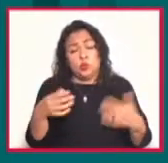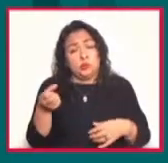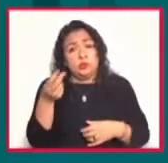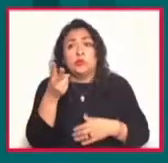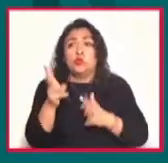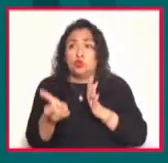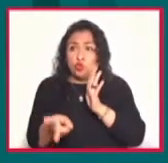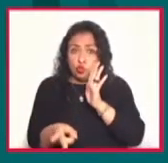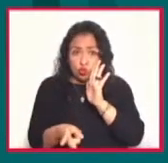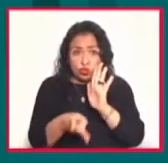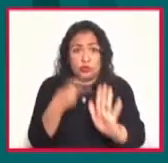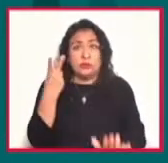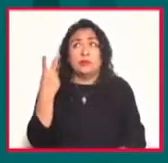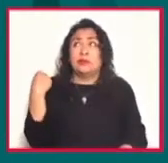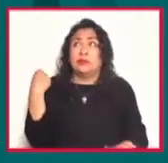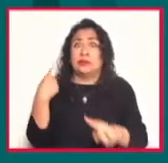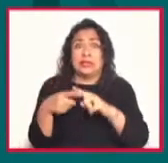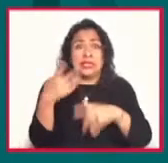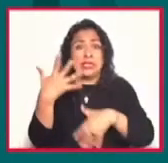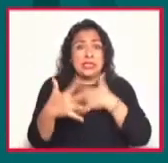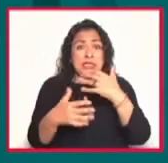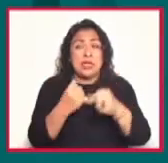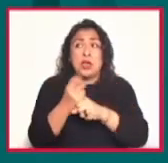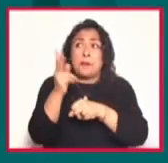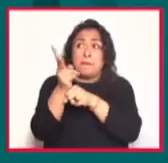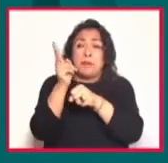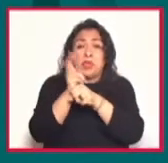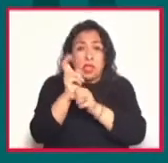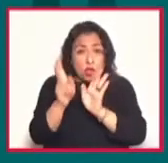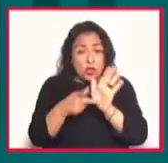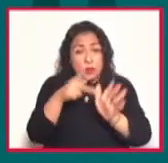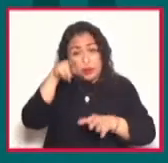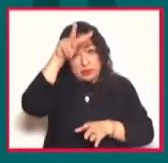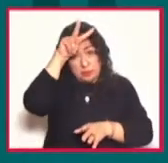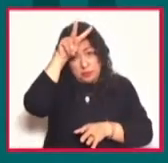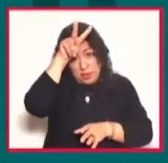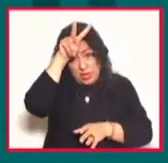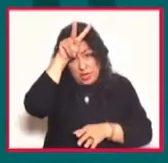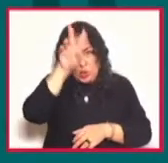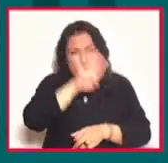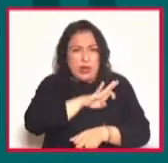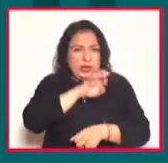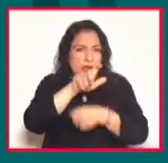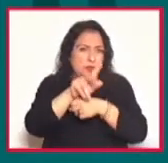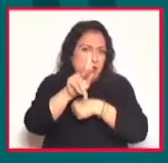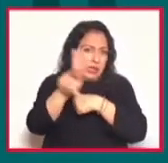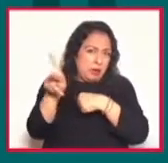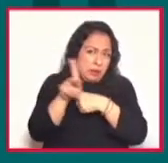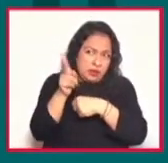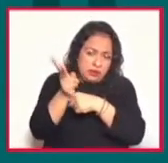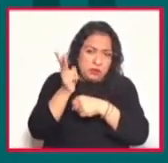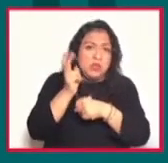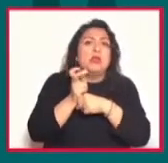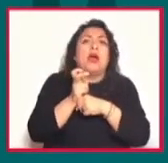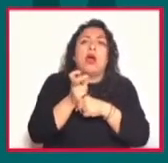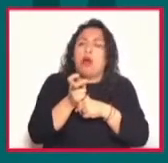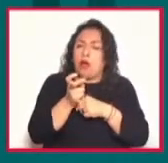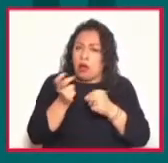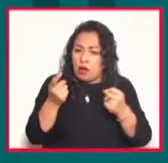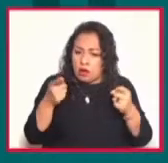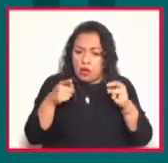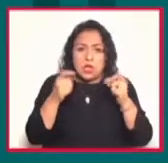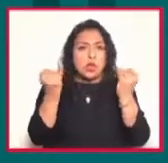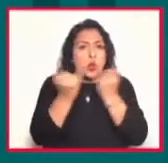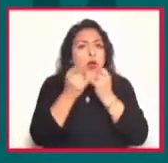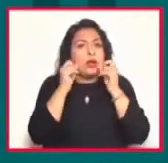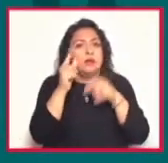contar después de quince años con Perú como invitado de honor, país con el que nos hermanan, además de una lengua, grandes